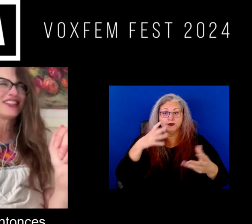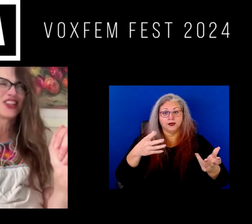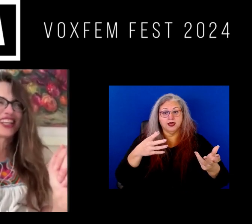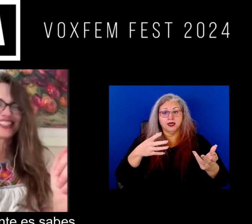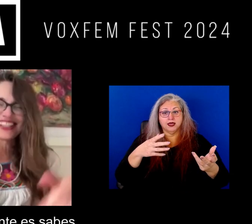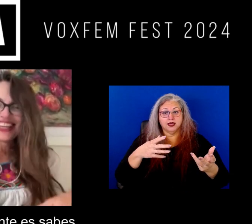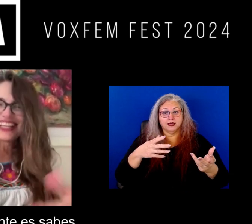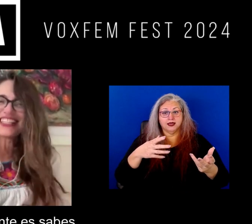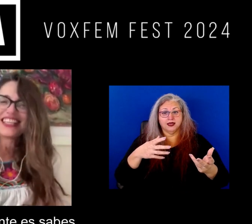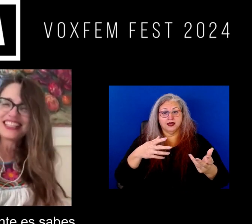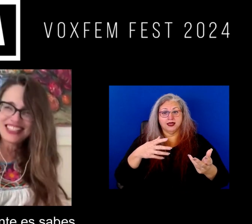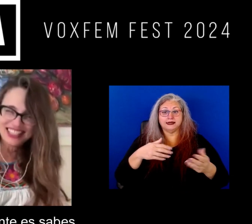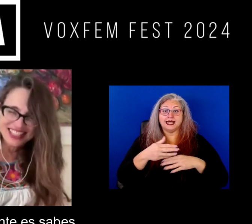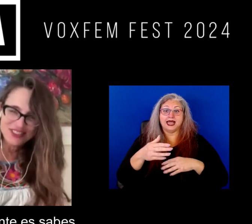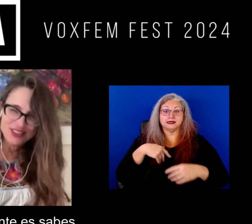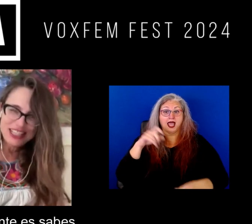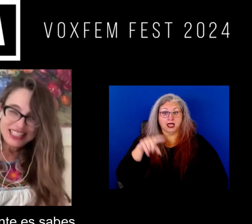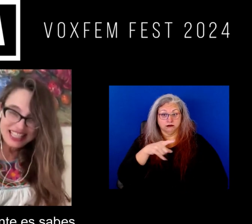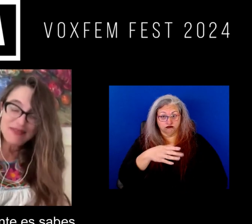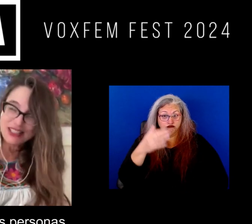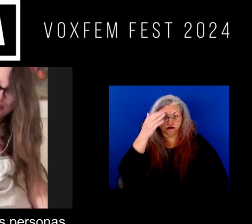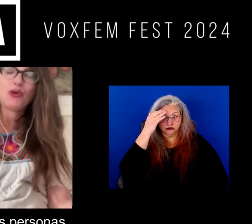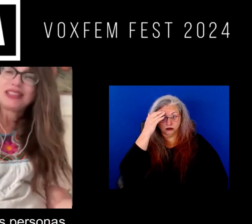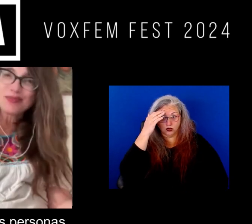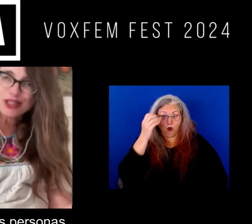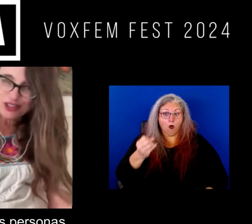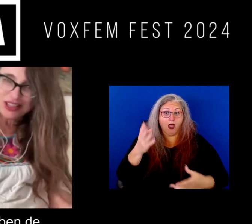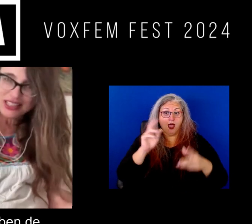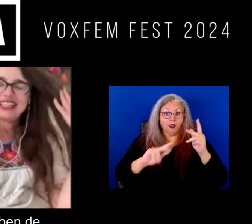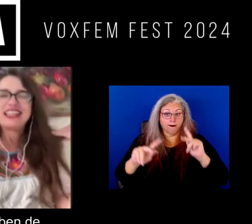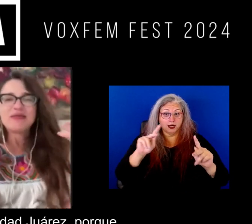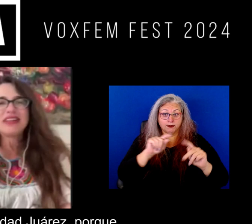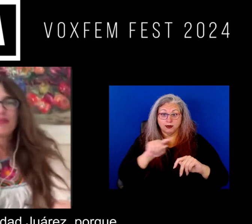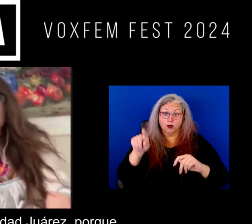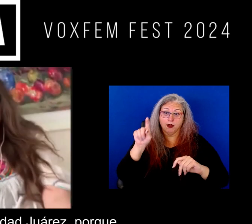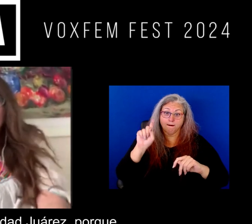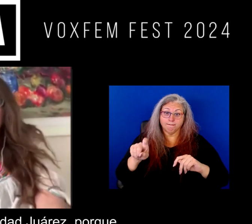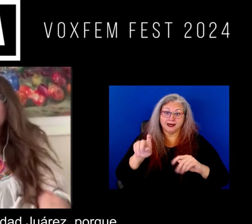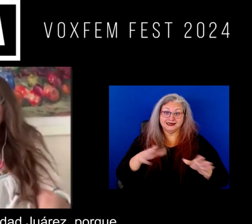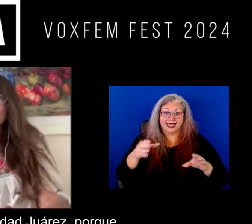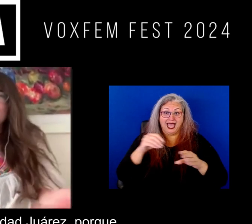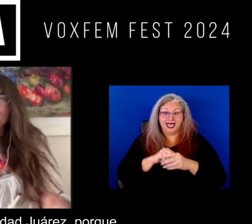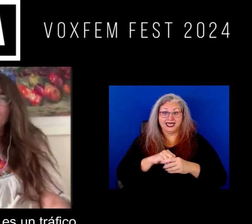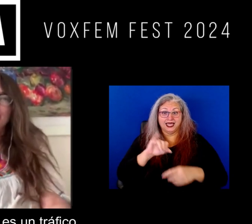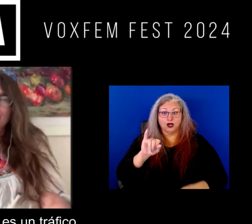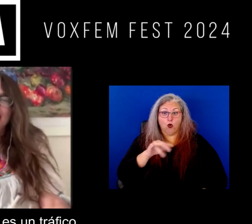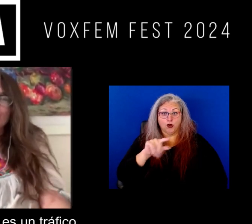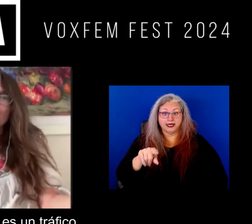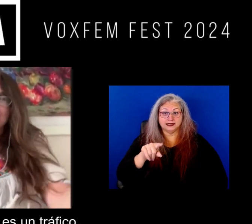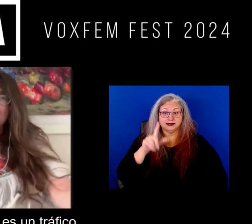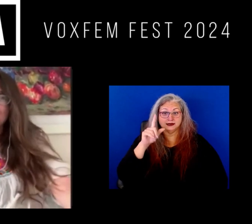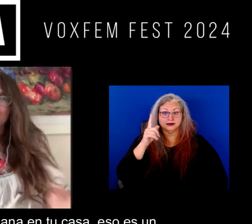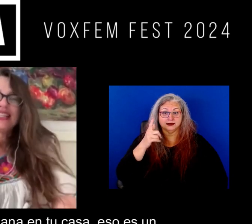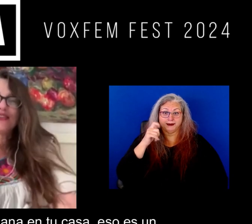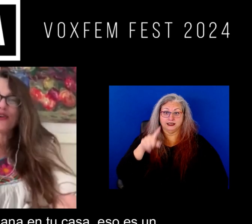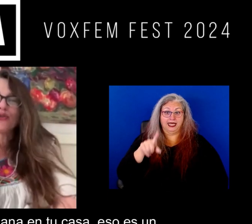y entonces la siguiente es ¿no? ¿sabes cuántas personas deben de morir ¿no? de Ciudad Juárez porque claro eso